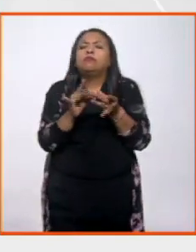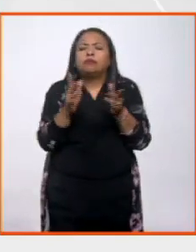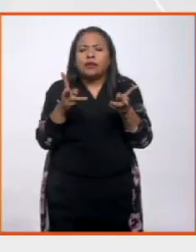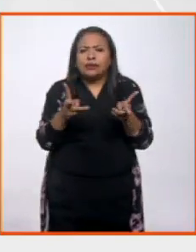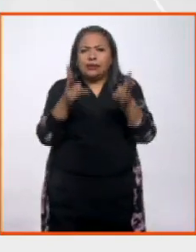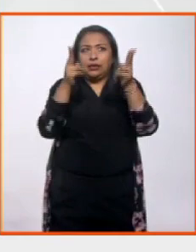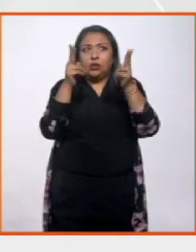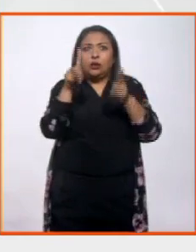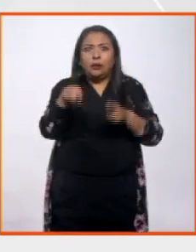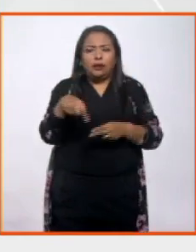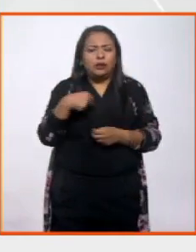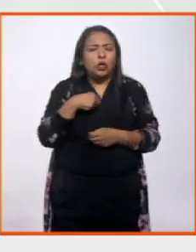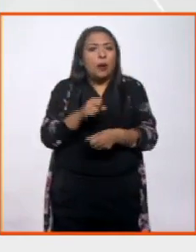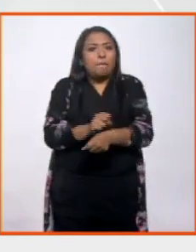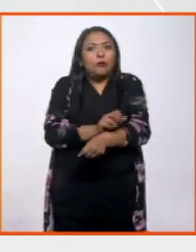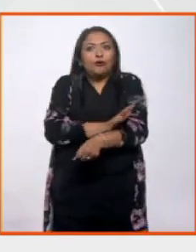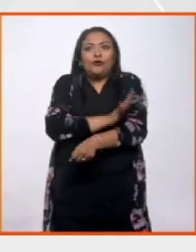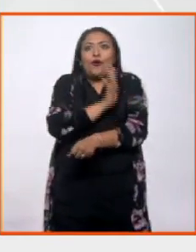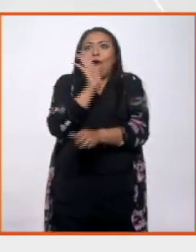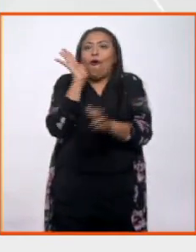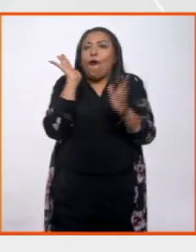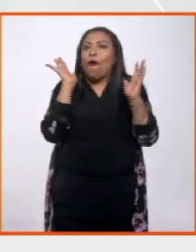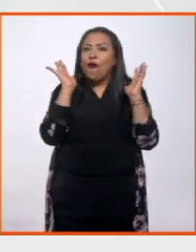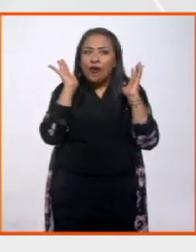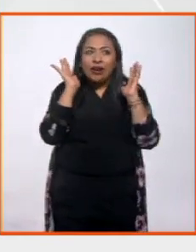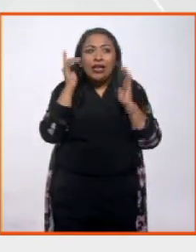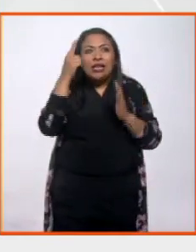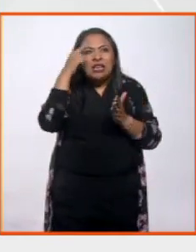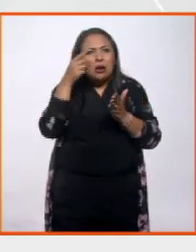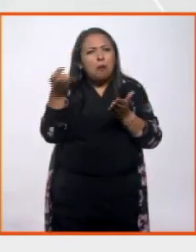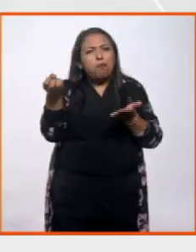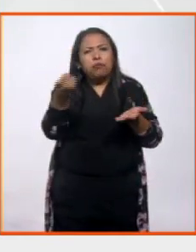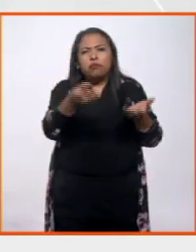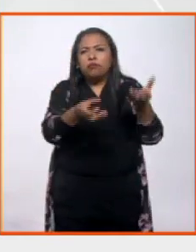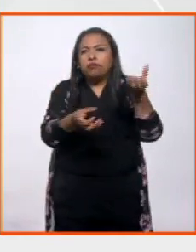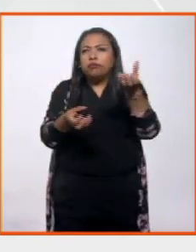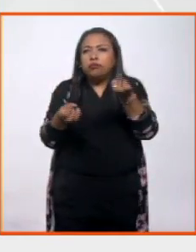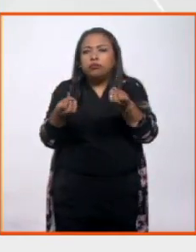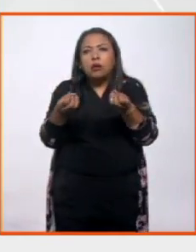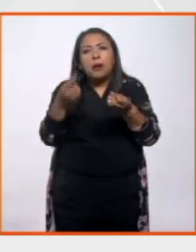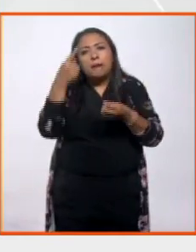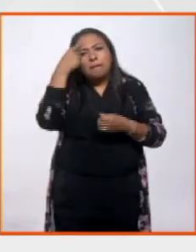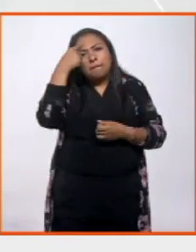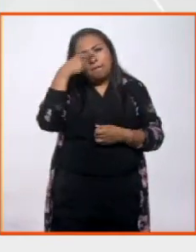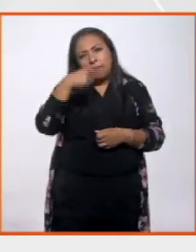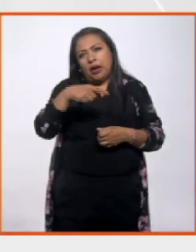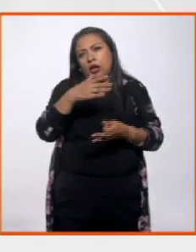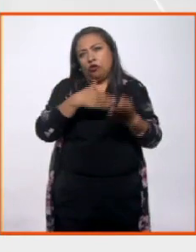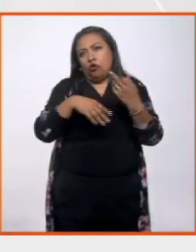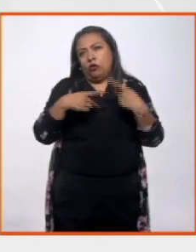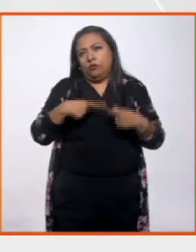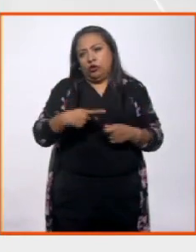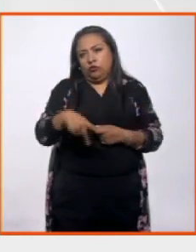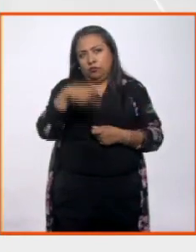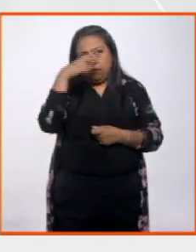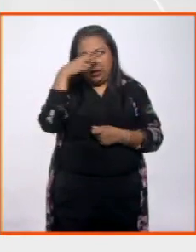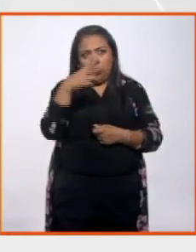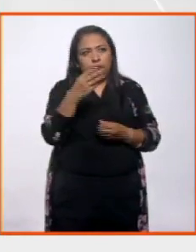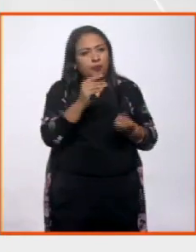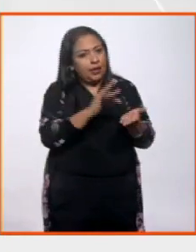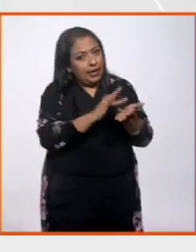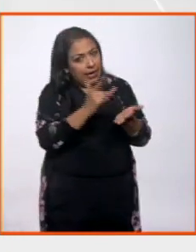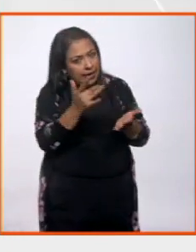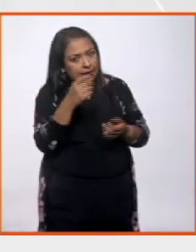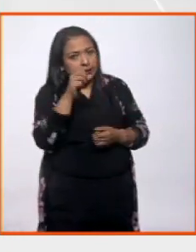sección que me emociona mucho, Edgardo, y que creo que va a ser enriquecedora e iluminadora para todos los mexicanos. Bueno, gracias,